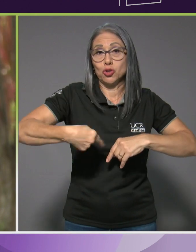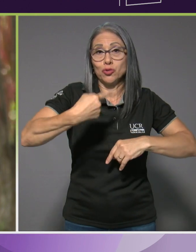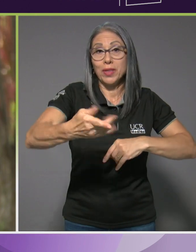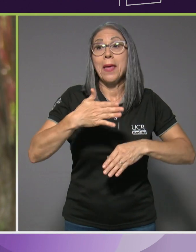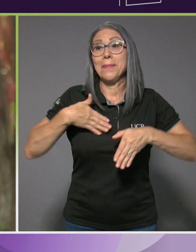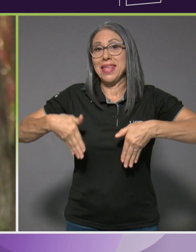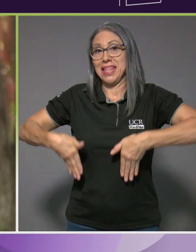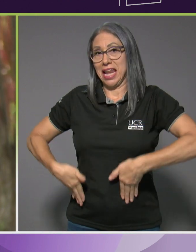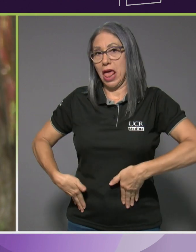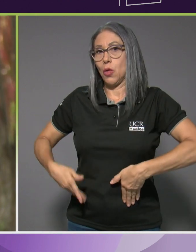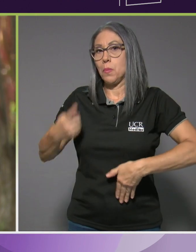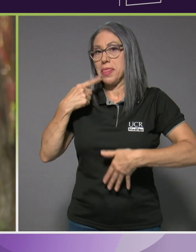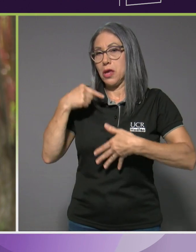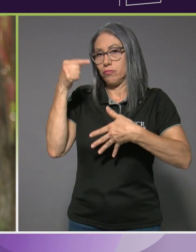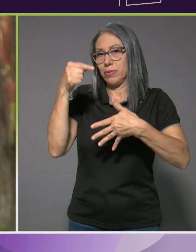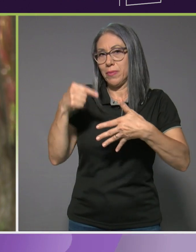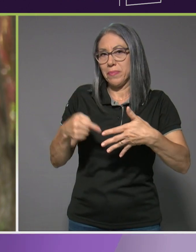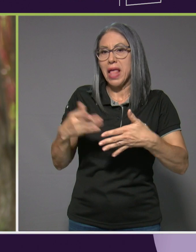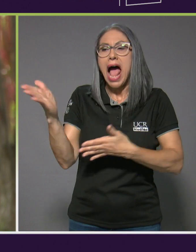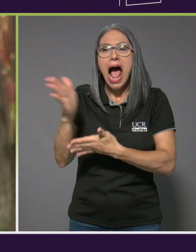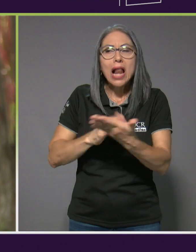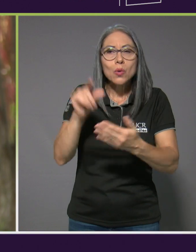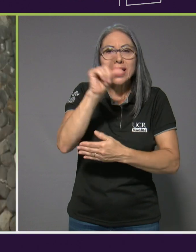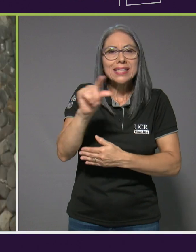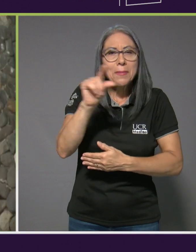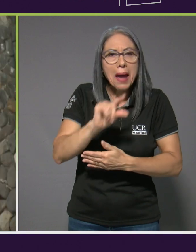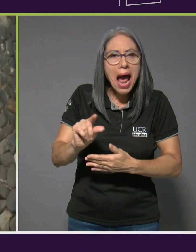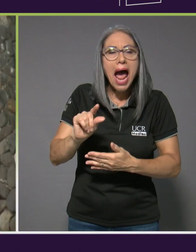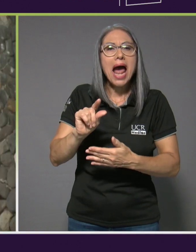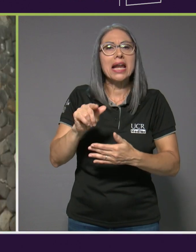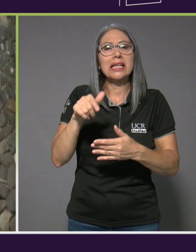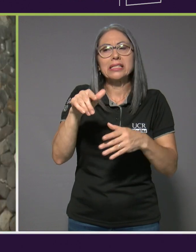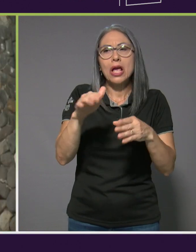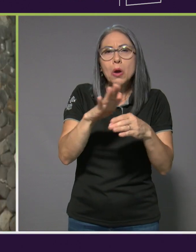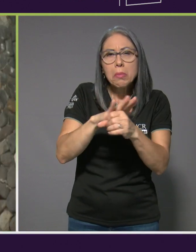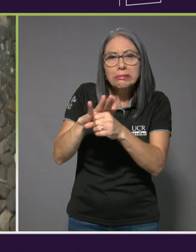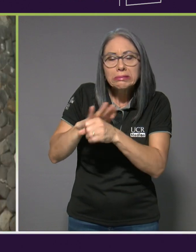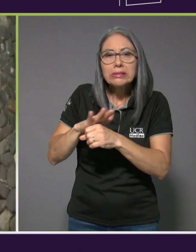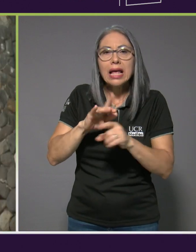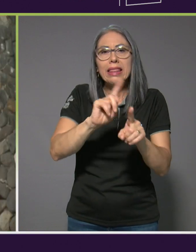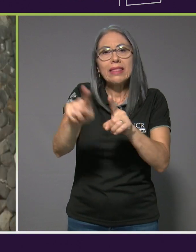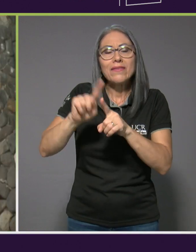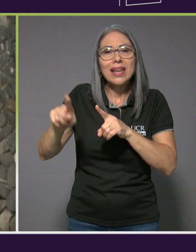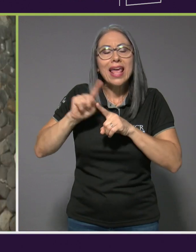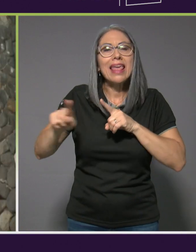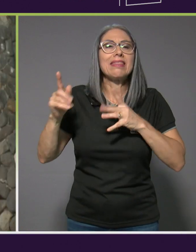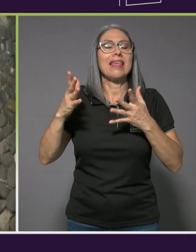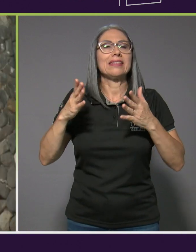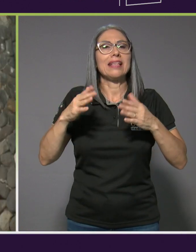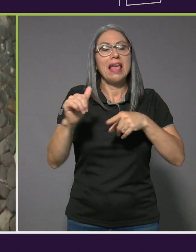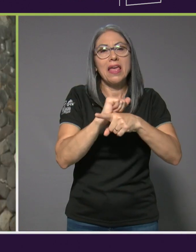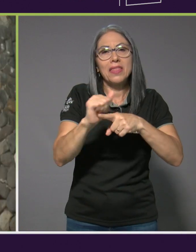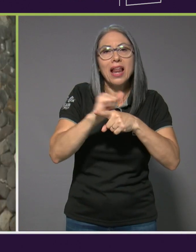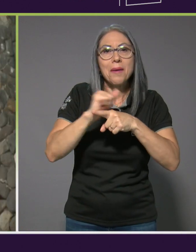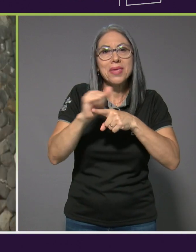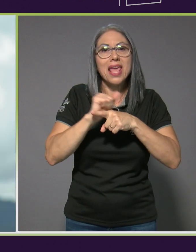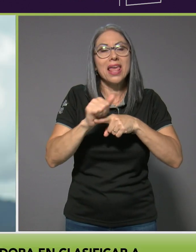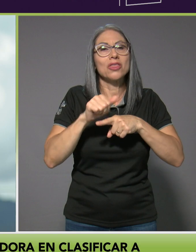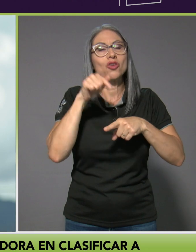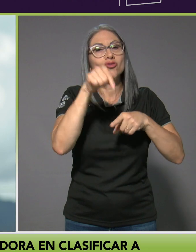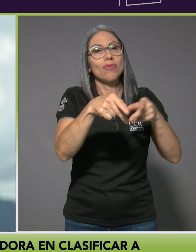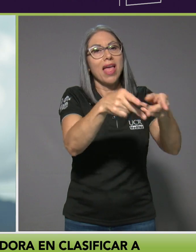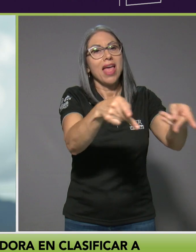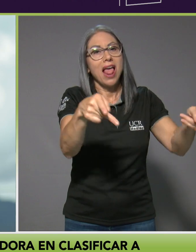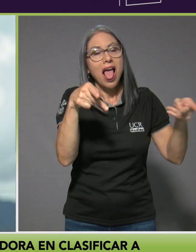ciertas semanas tenemos tantos, ciertos ritmos, ciertos entrenamientos dentro del agua, fuera del agua. Entonces, son